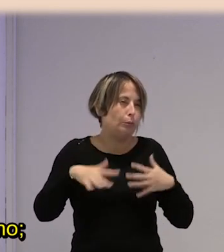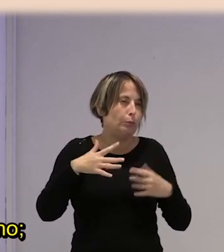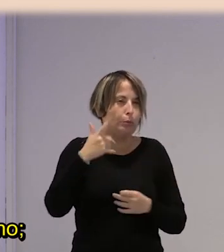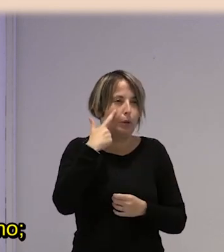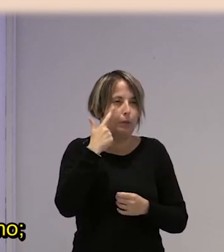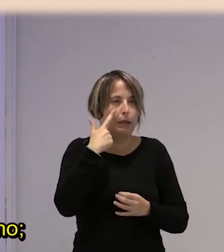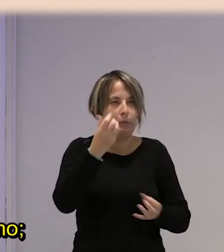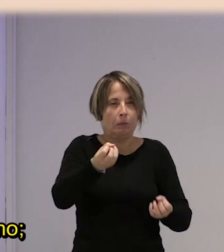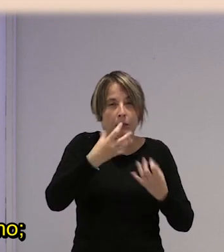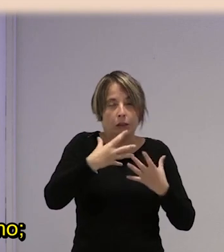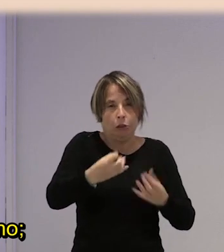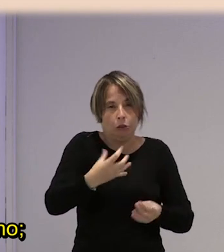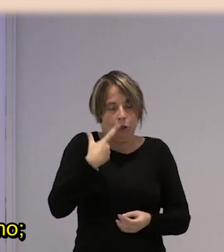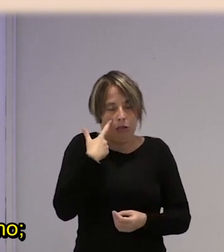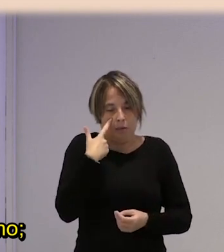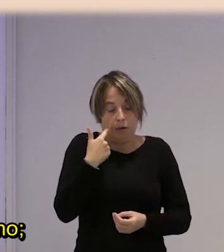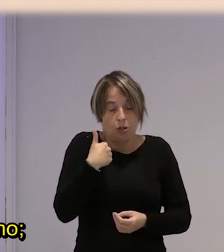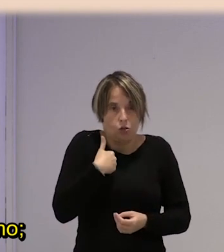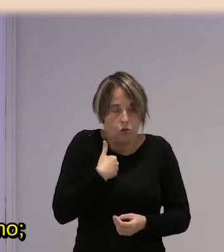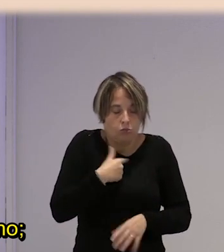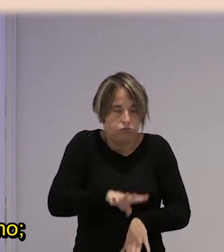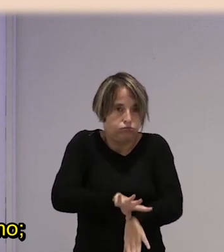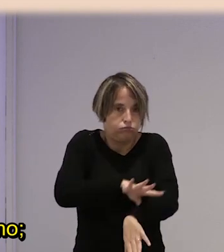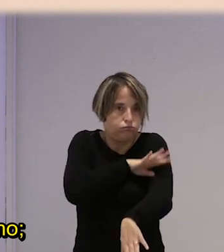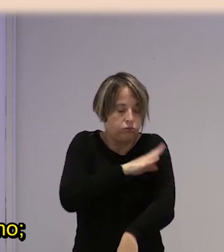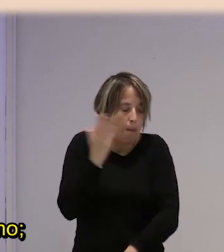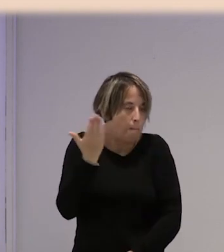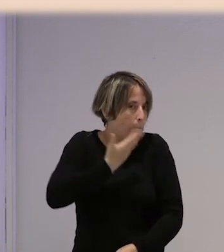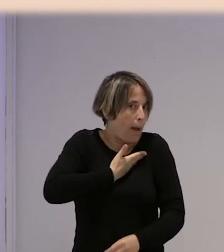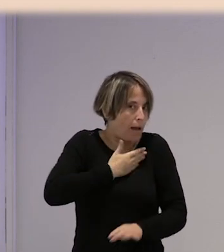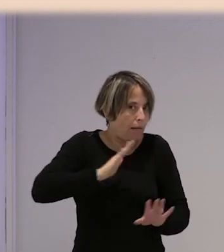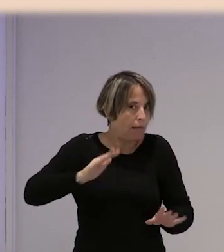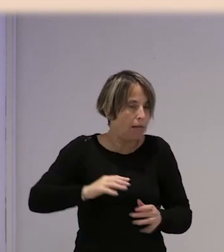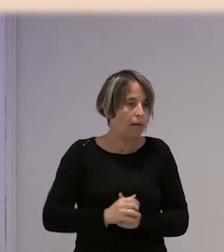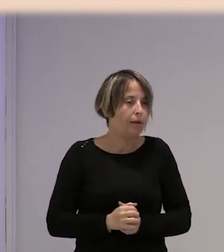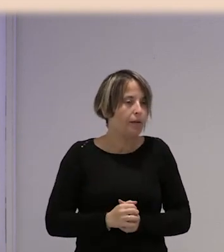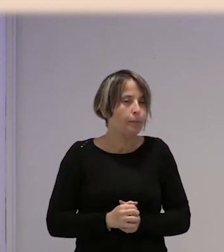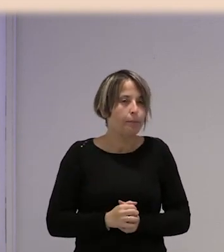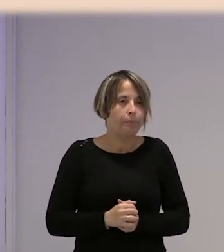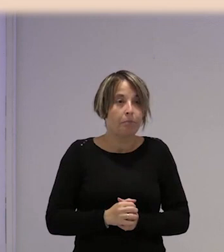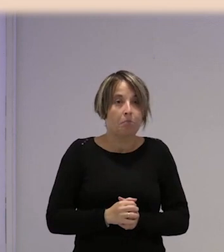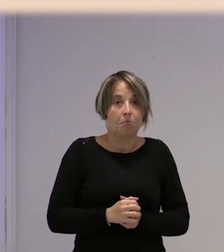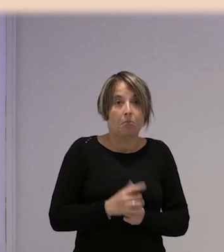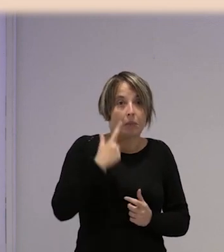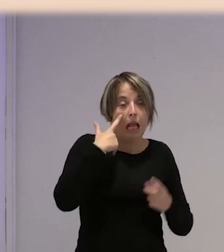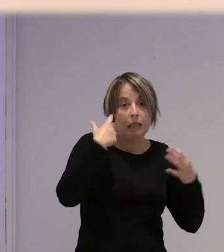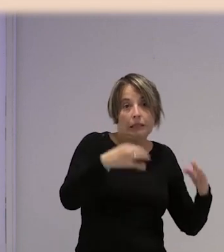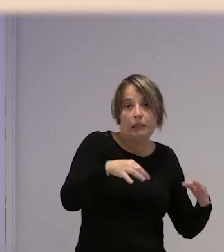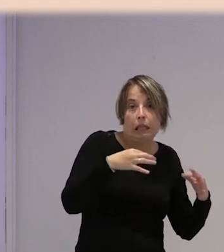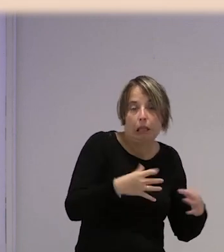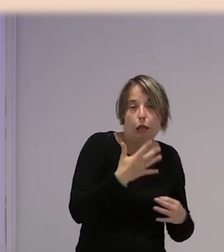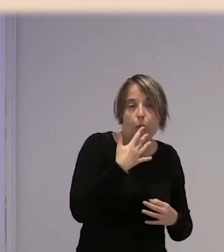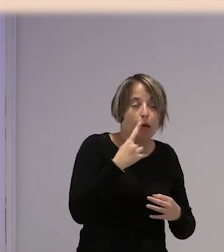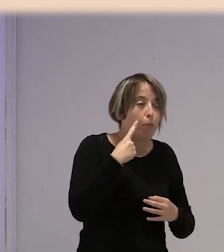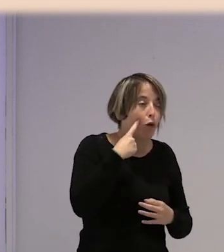contado cosas que yo, en serio, me han impactado muchísimo. Desde lo más sencillo que es que tengas un